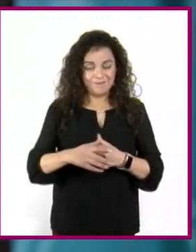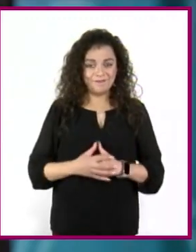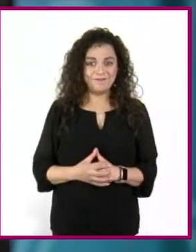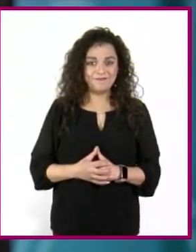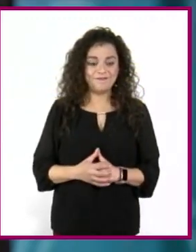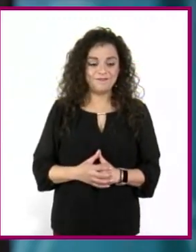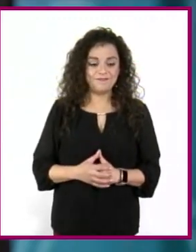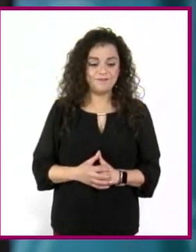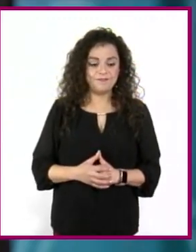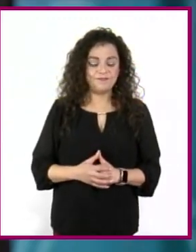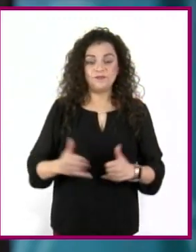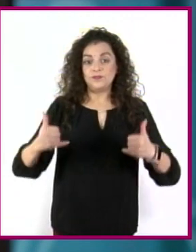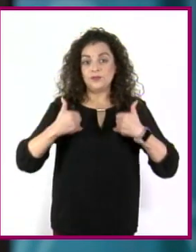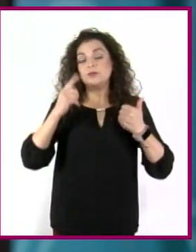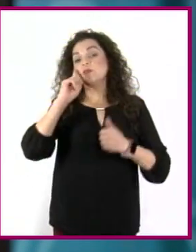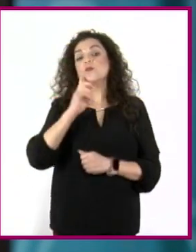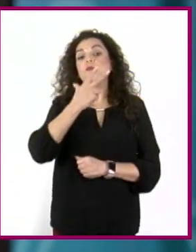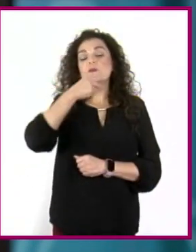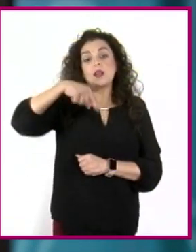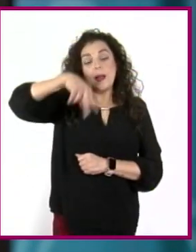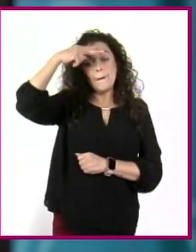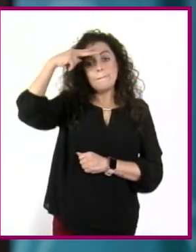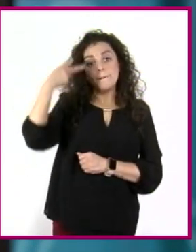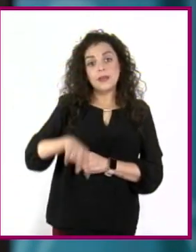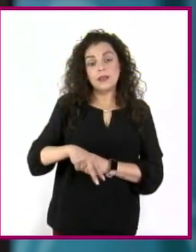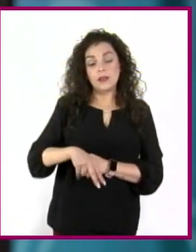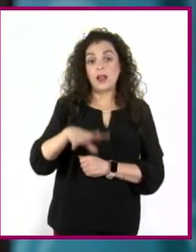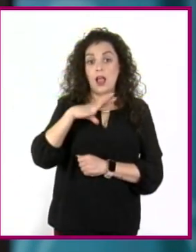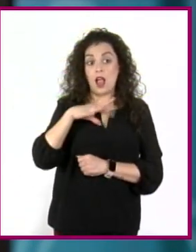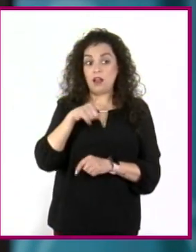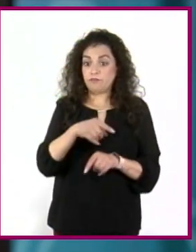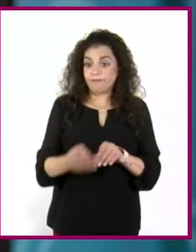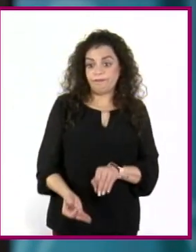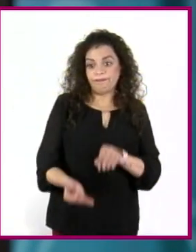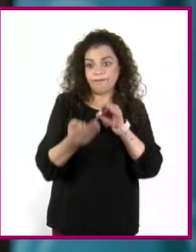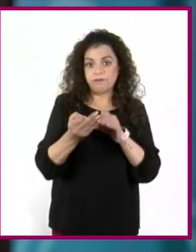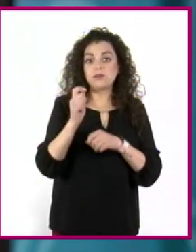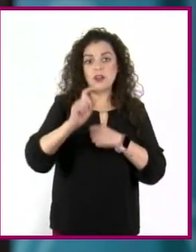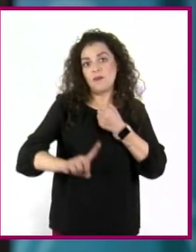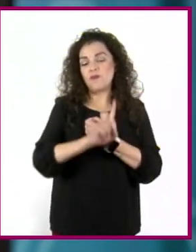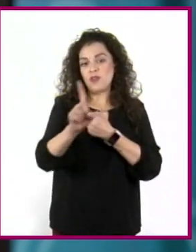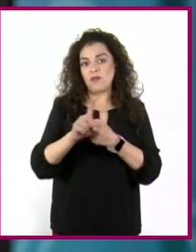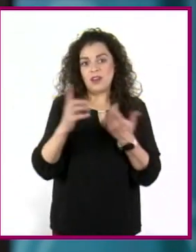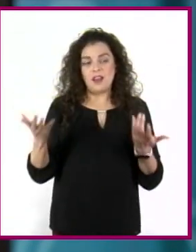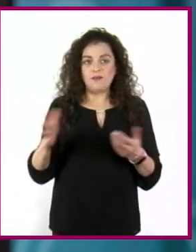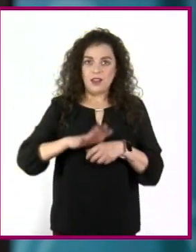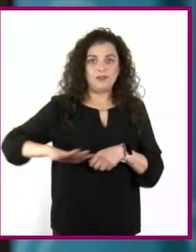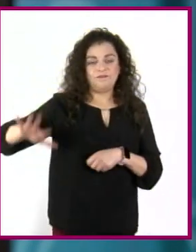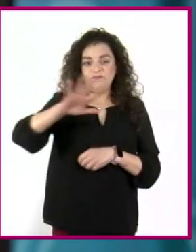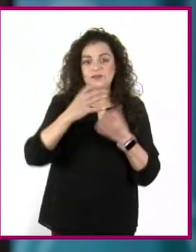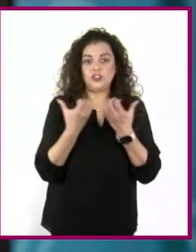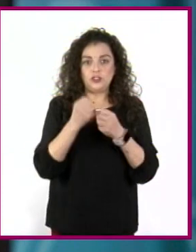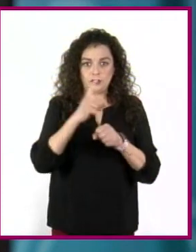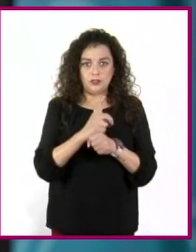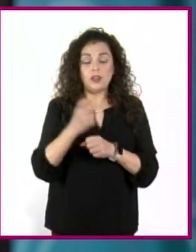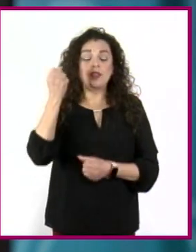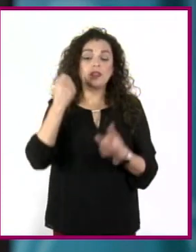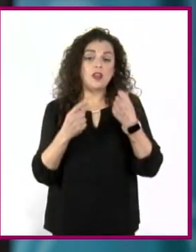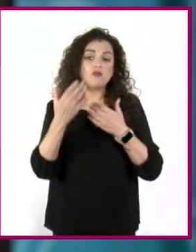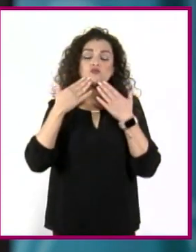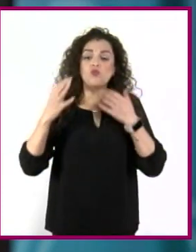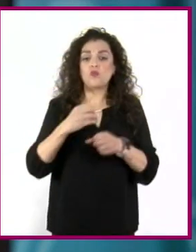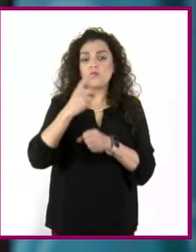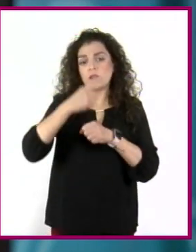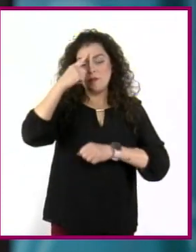Las y los jóvenes de nuestro país enfrentan de manera directa las problemáticas de la sociedad actual. Algunas son la falta de oportunidades para